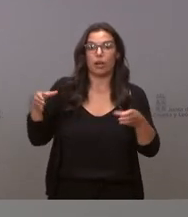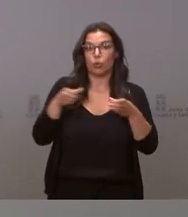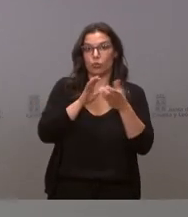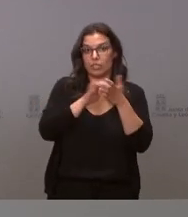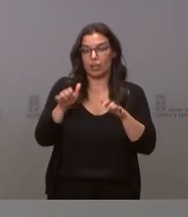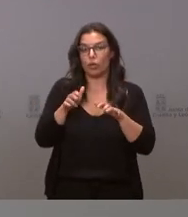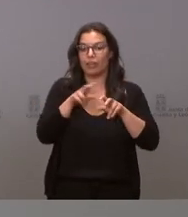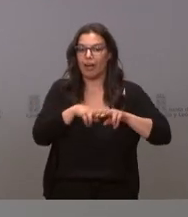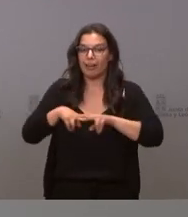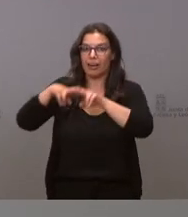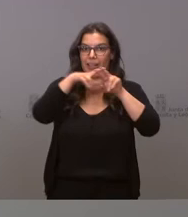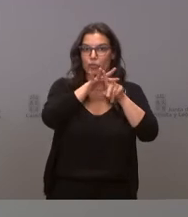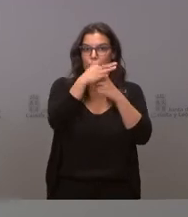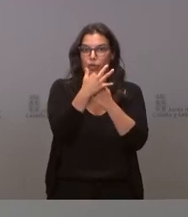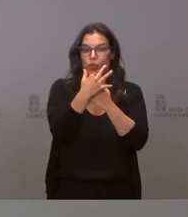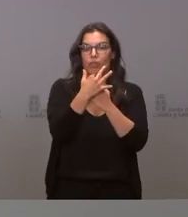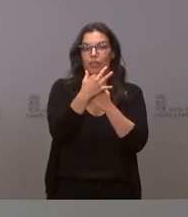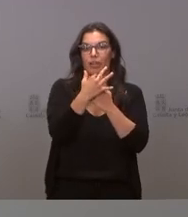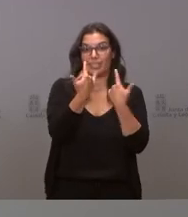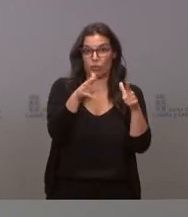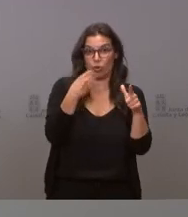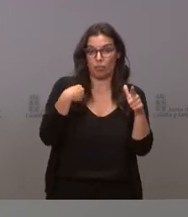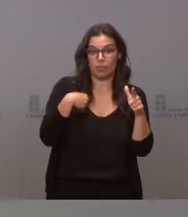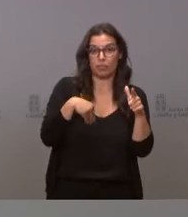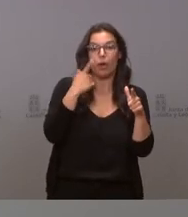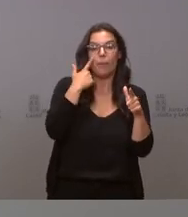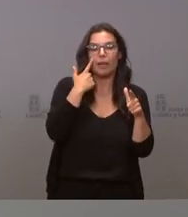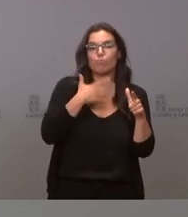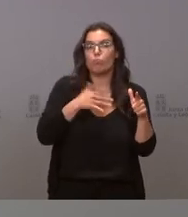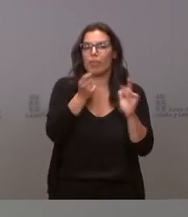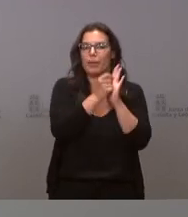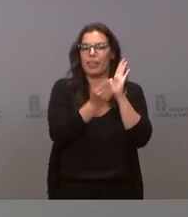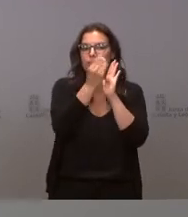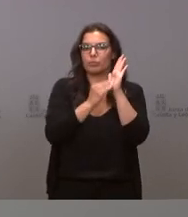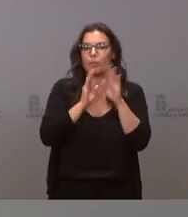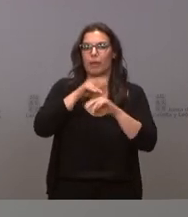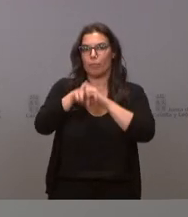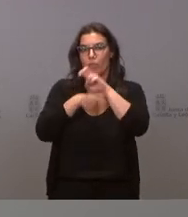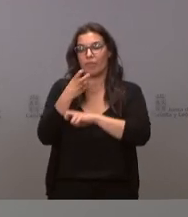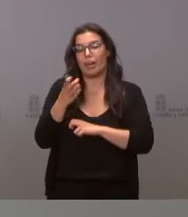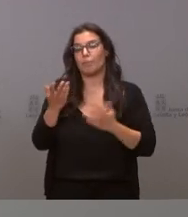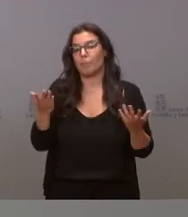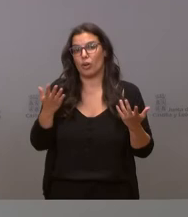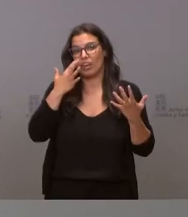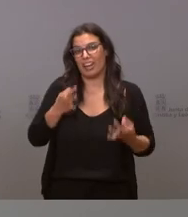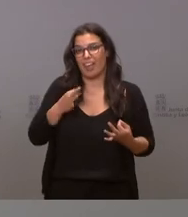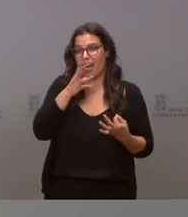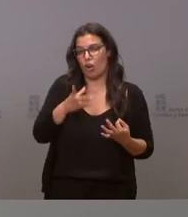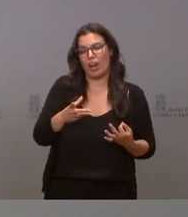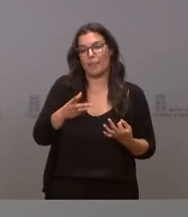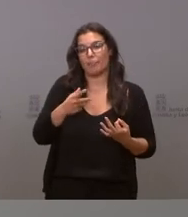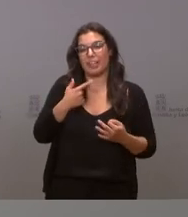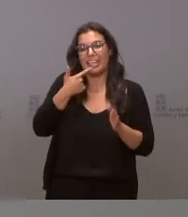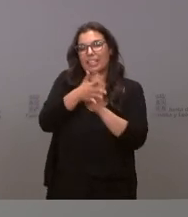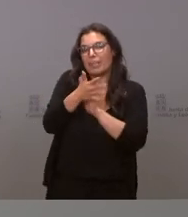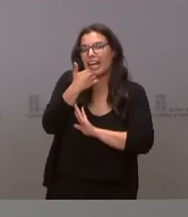situación del sector y posibles medidas que formen parte de esa modificación de la ley pero sería irresponsable poder anticipar o